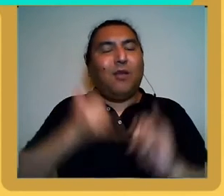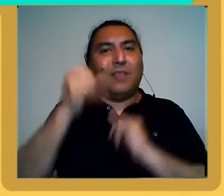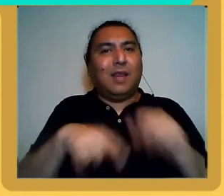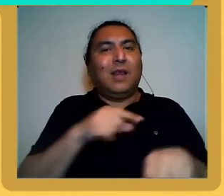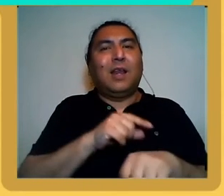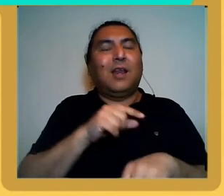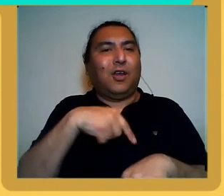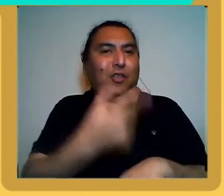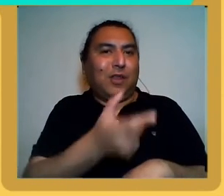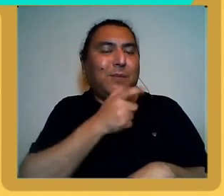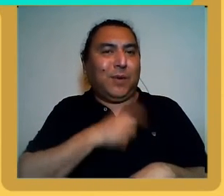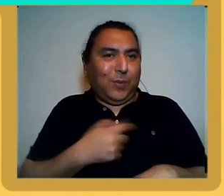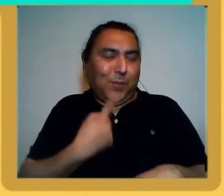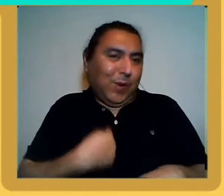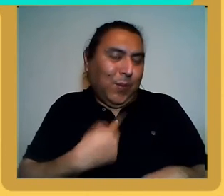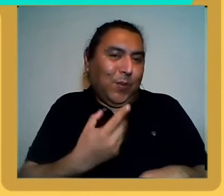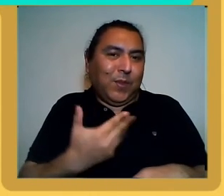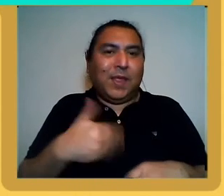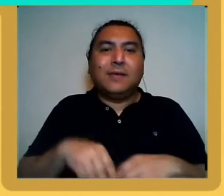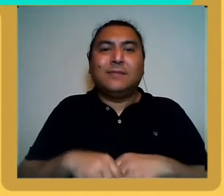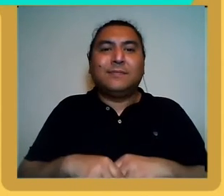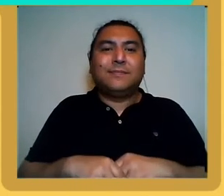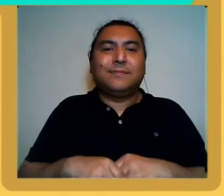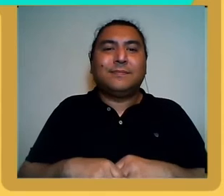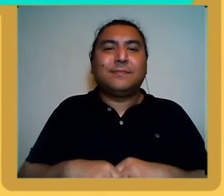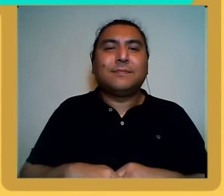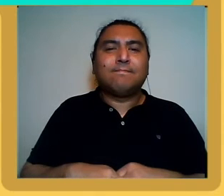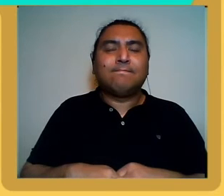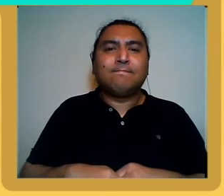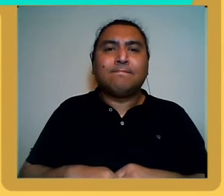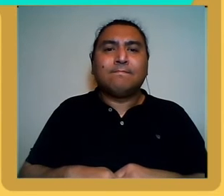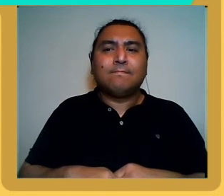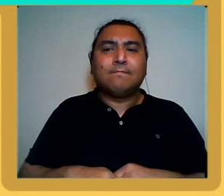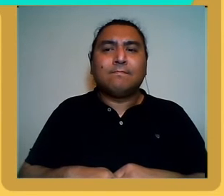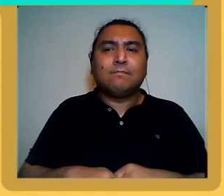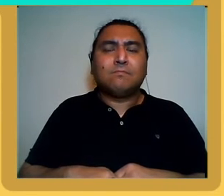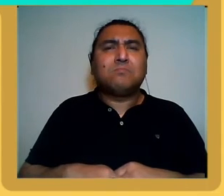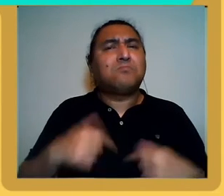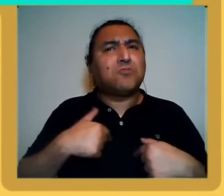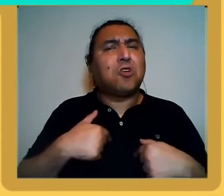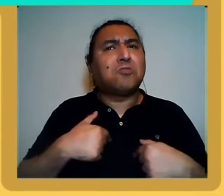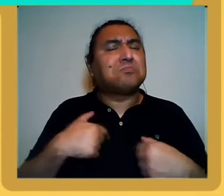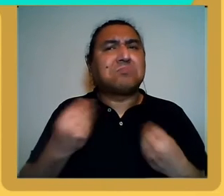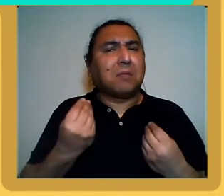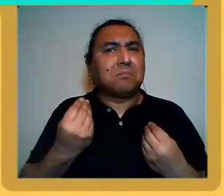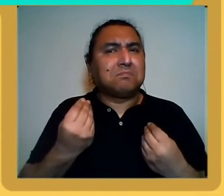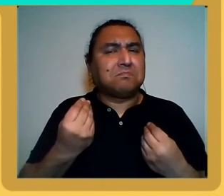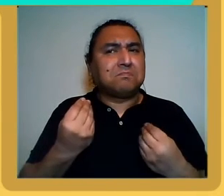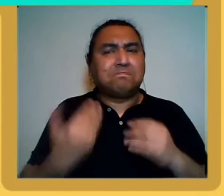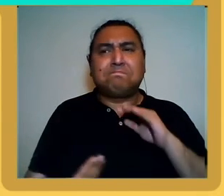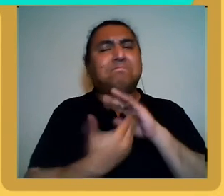pregunta que me vas a hacer, Eduardo, así que, creo que en eso me tuve fe, eso fue lo importante, y siempre